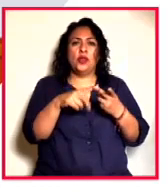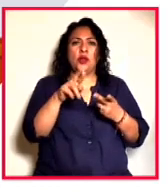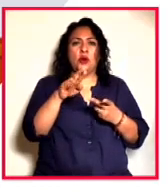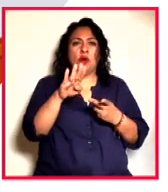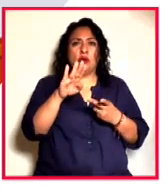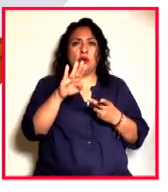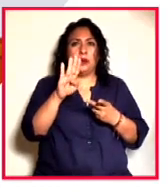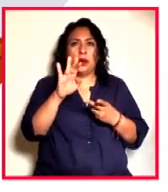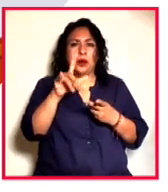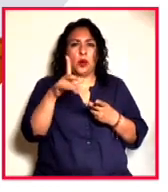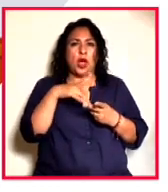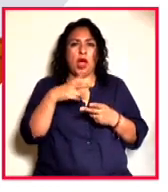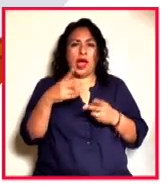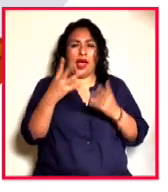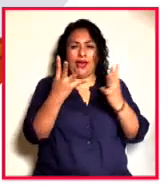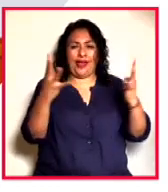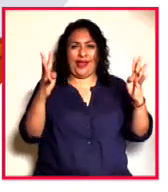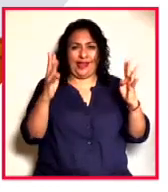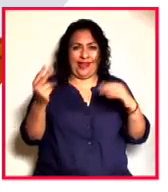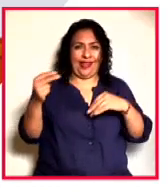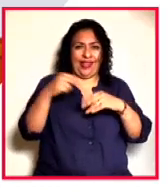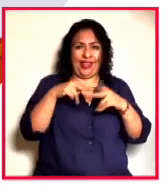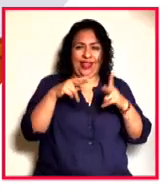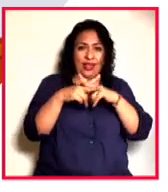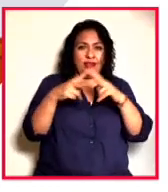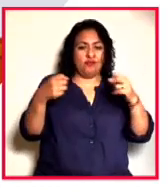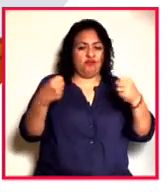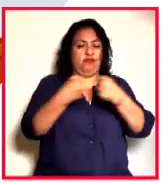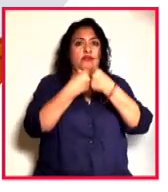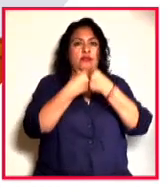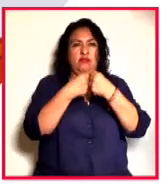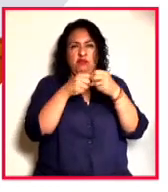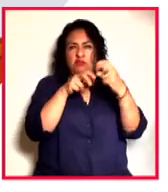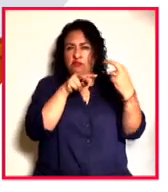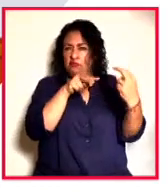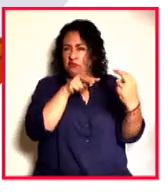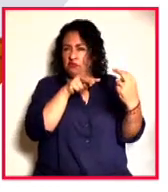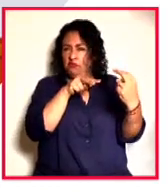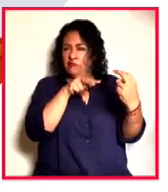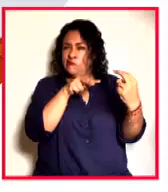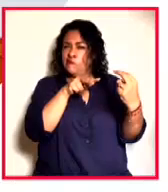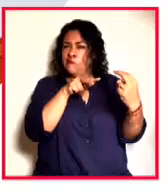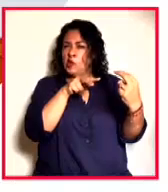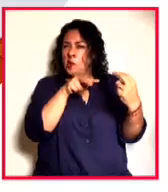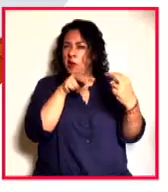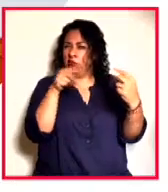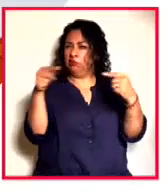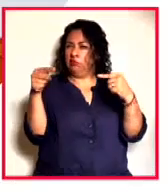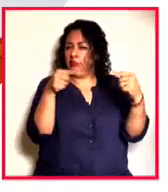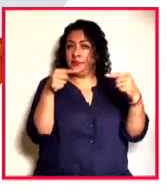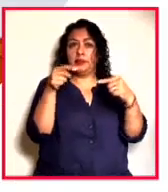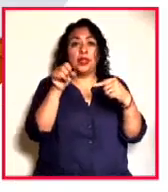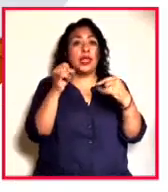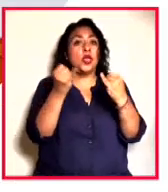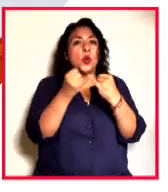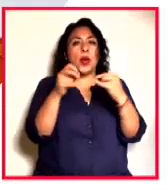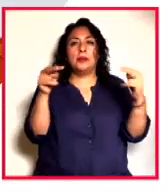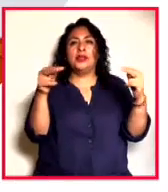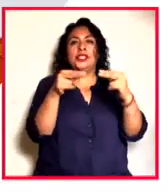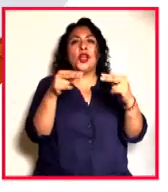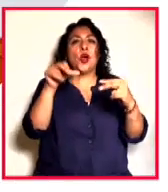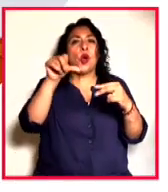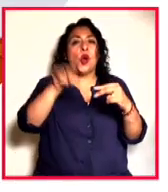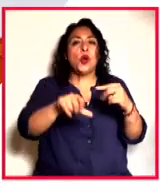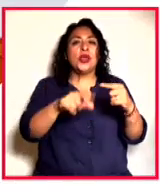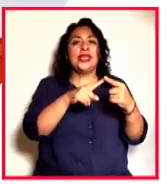cuando se suben al cuadrilátero. Tienen que chocar puños, pero se quedan viendo con cierta rencilla. Pues así estaban las miradas en el encuentro hoy entre